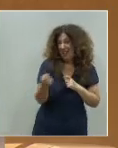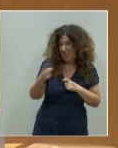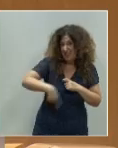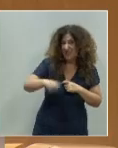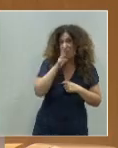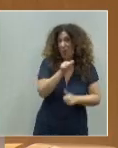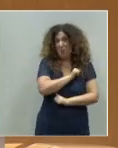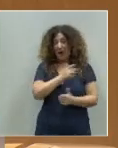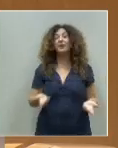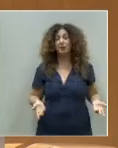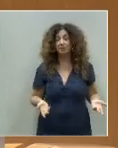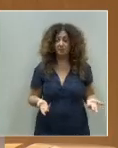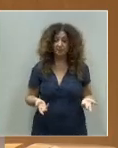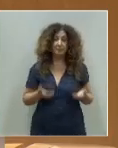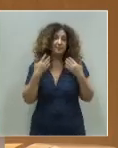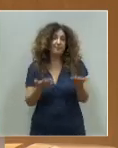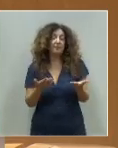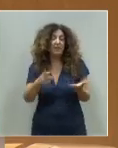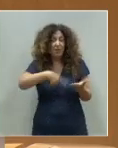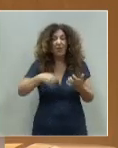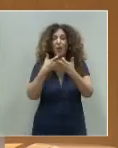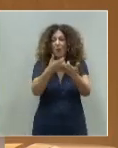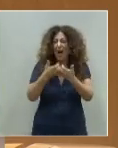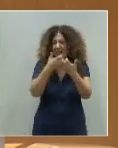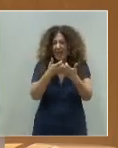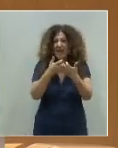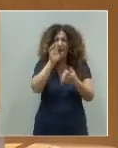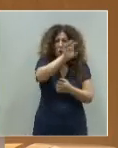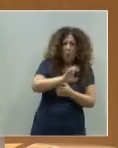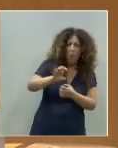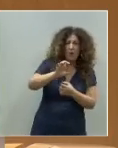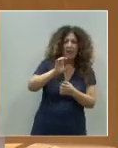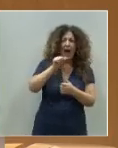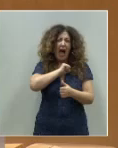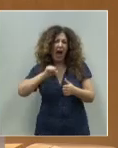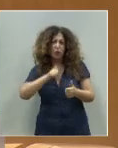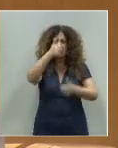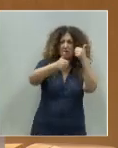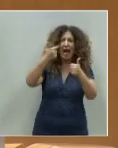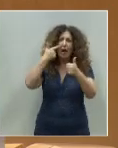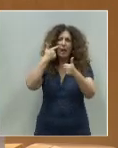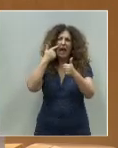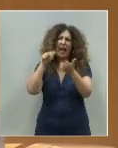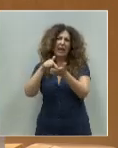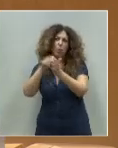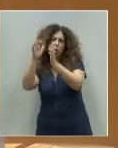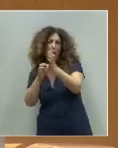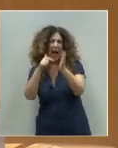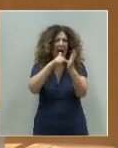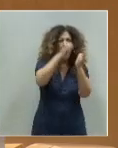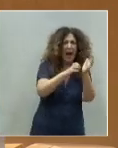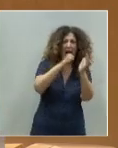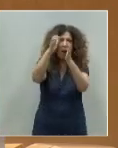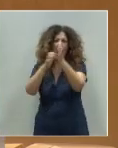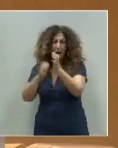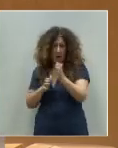Nos alarma, por lo tanto, esa batalla entre comunidades autónomas a ver quién baja más impuestos y que, desgraciadamente, también algunas